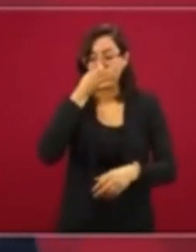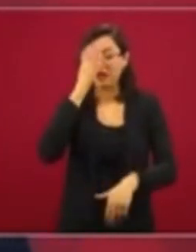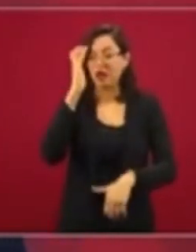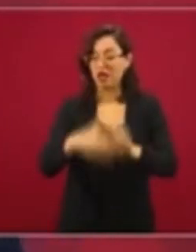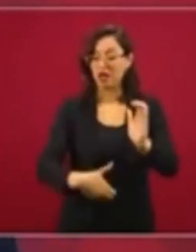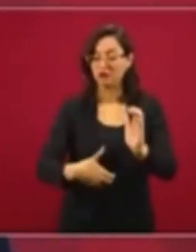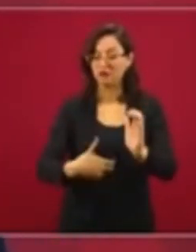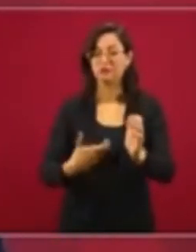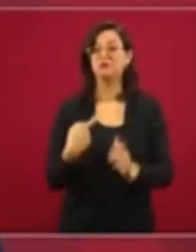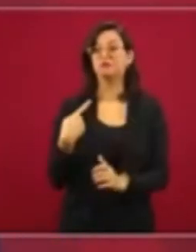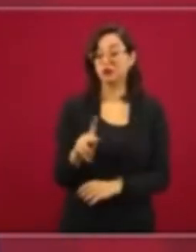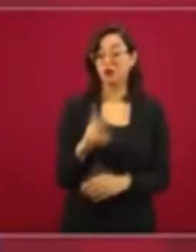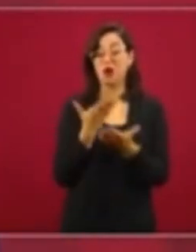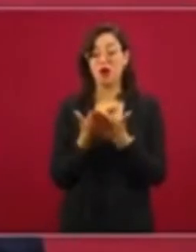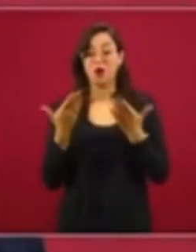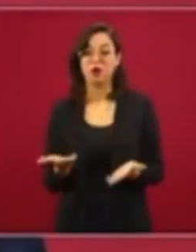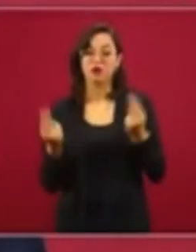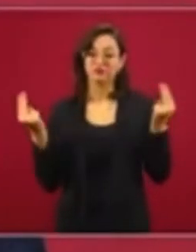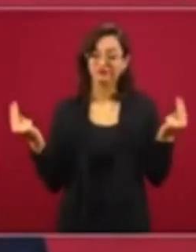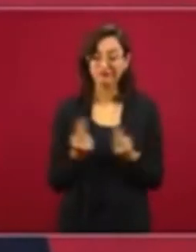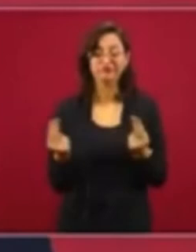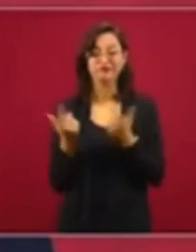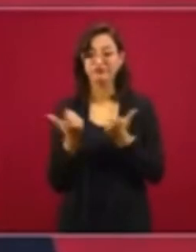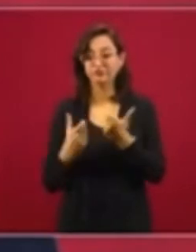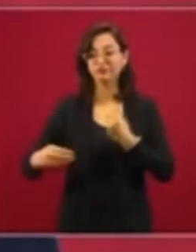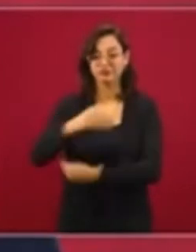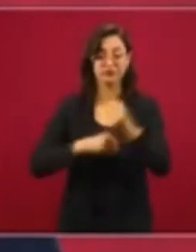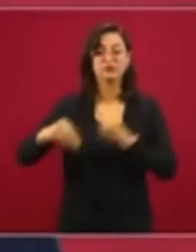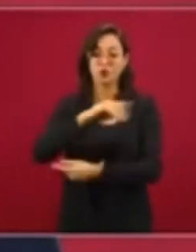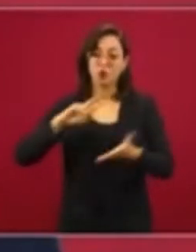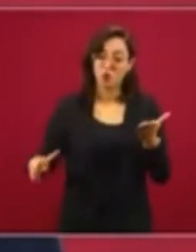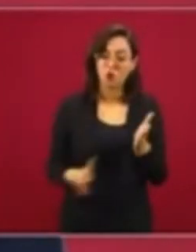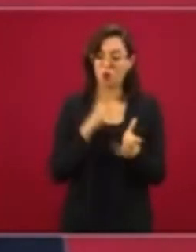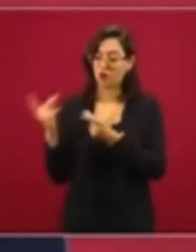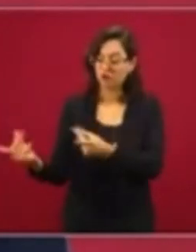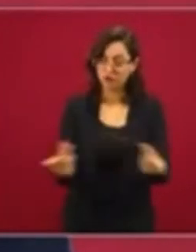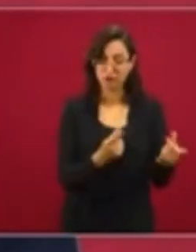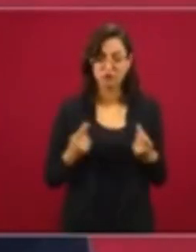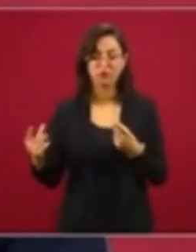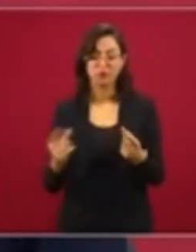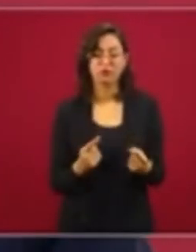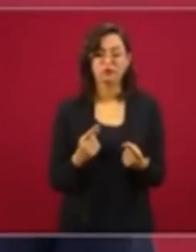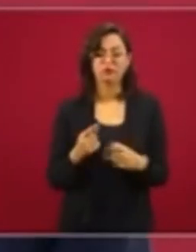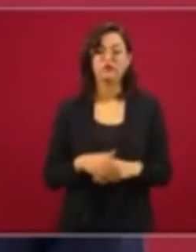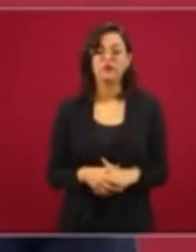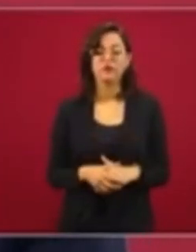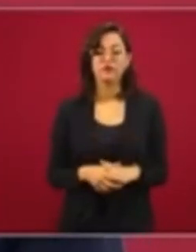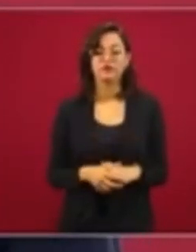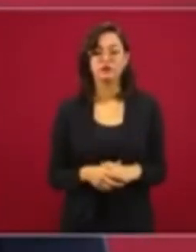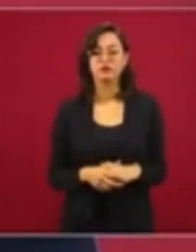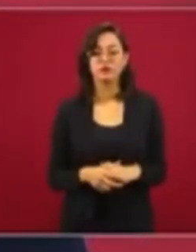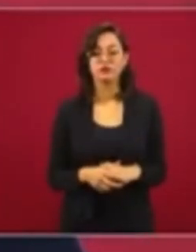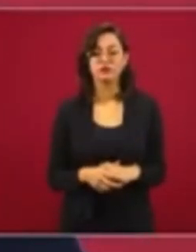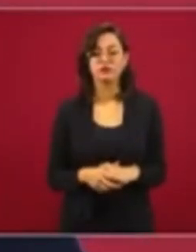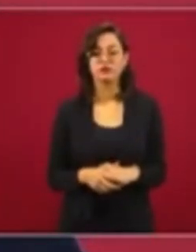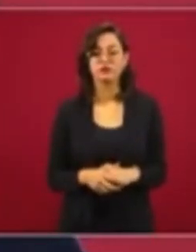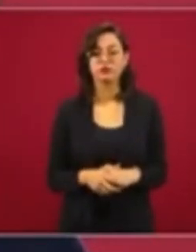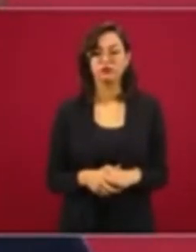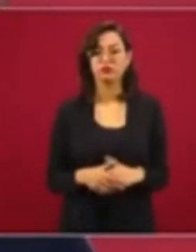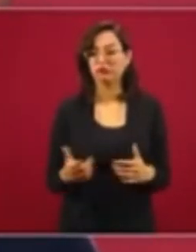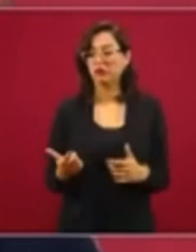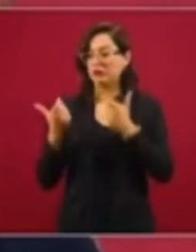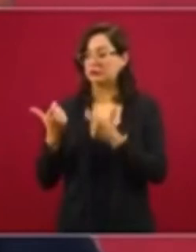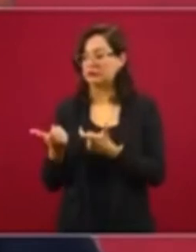necesitamos reactivar la economía, salir de la recesión